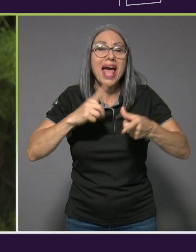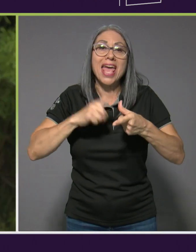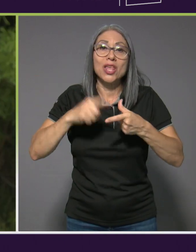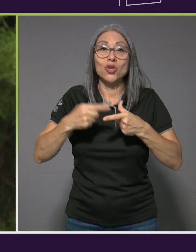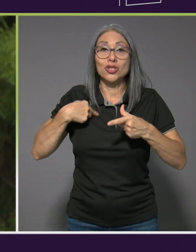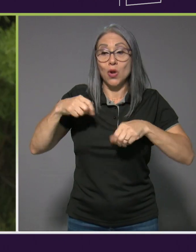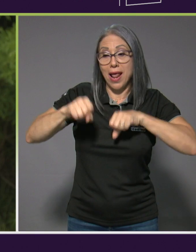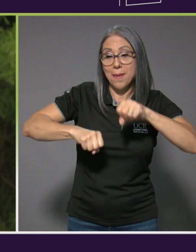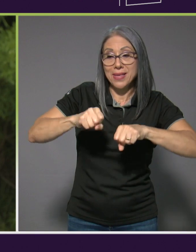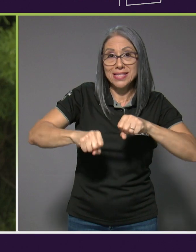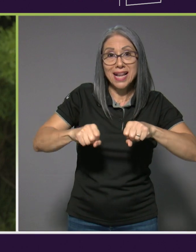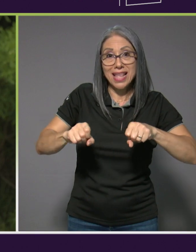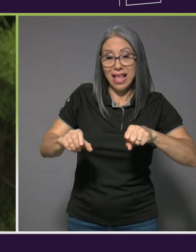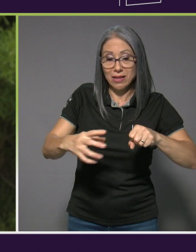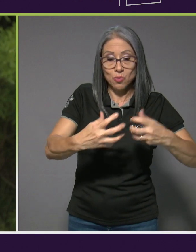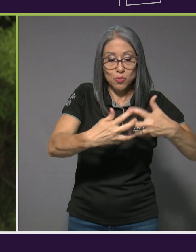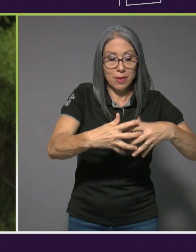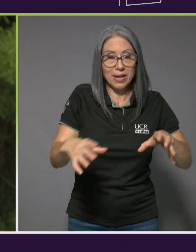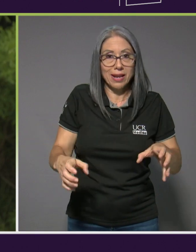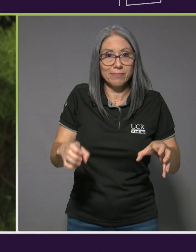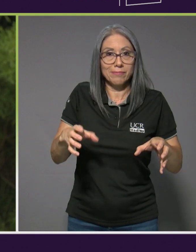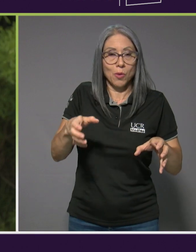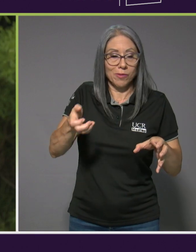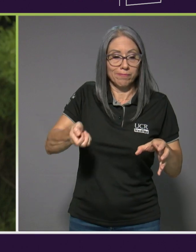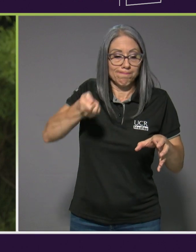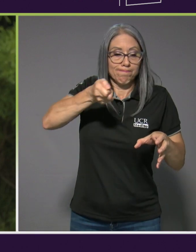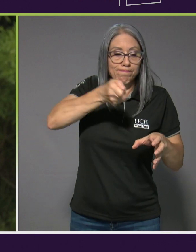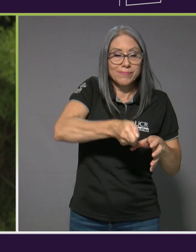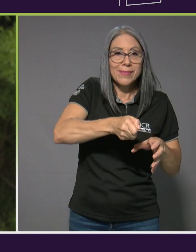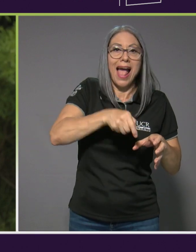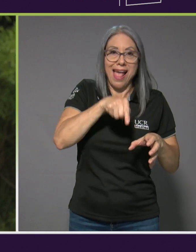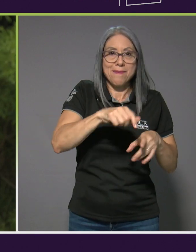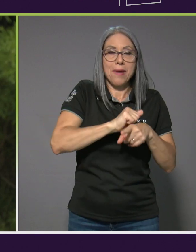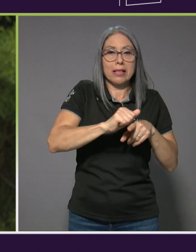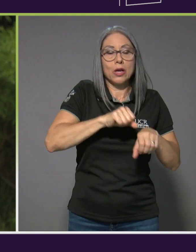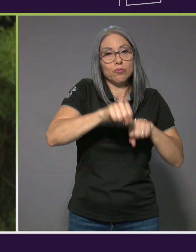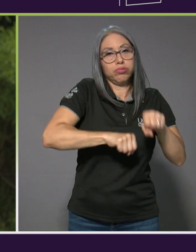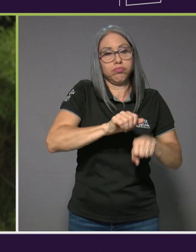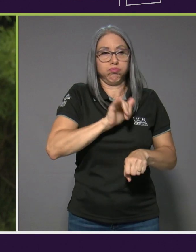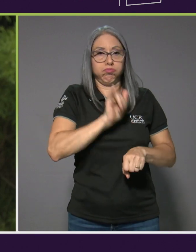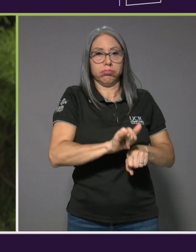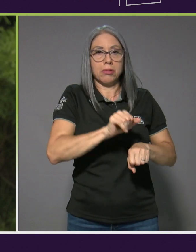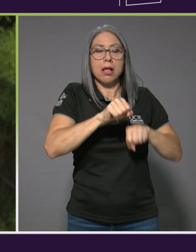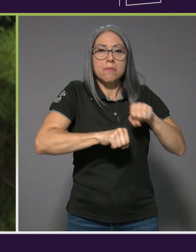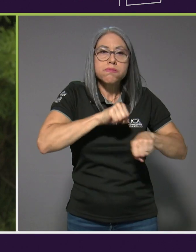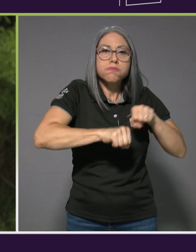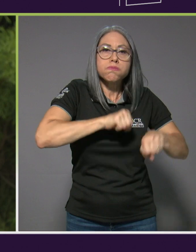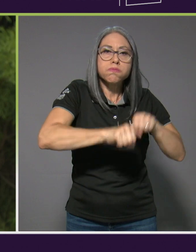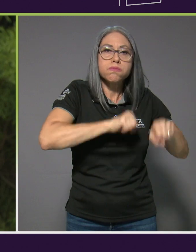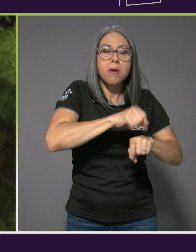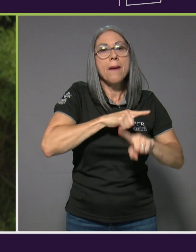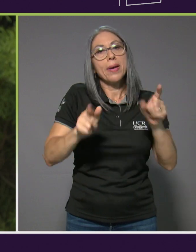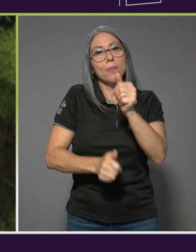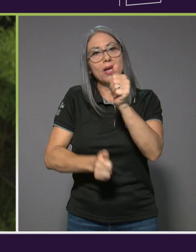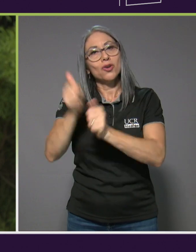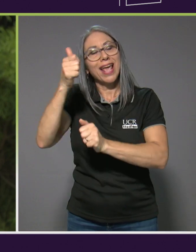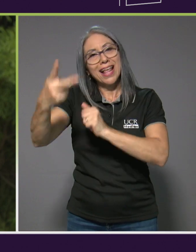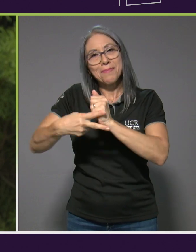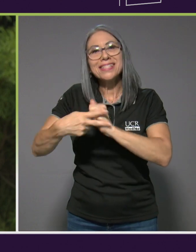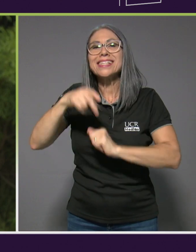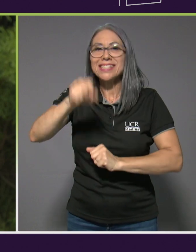pero casi que la mayoría de las veces sí estoy saliendo a la carretera y